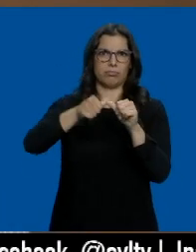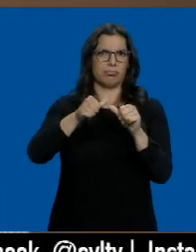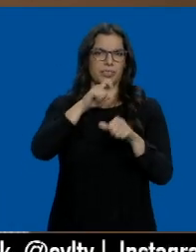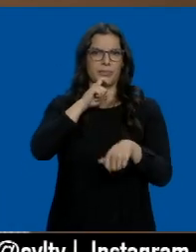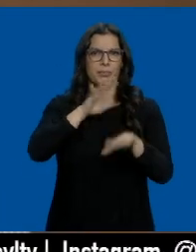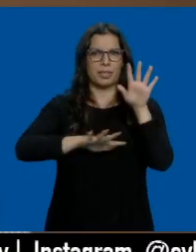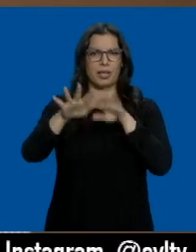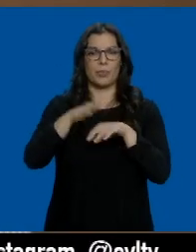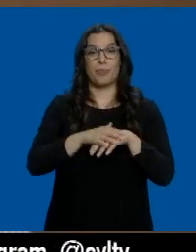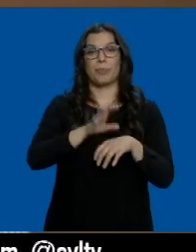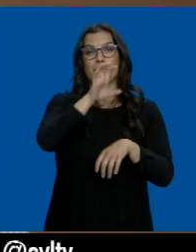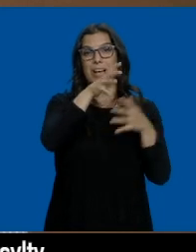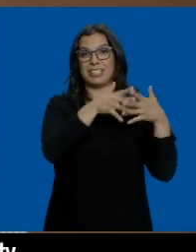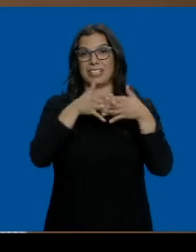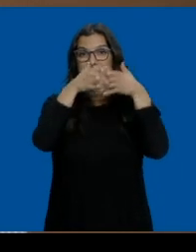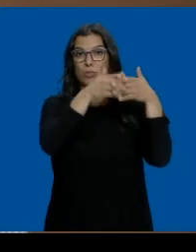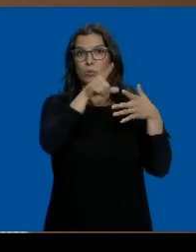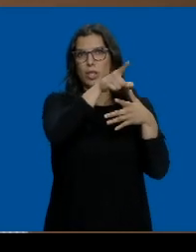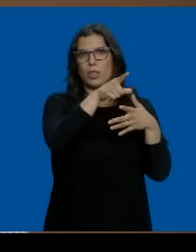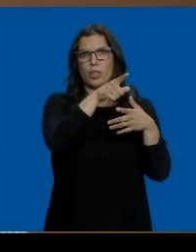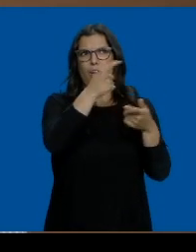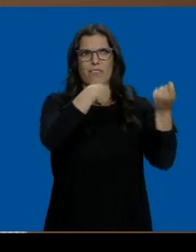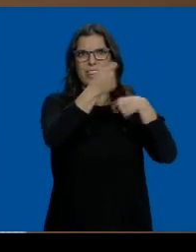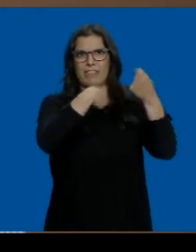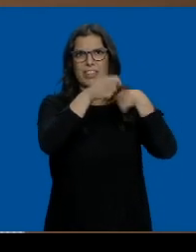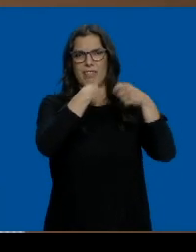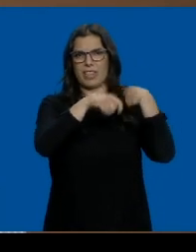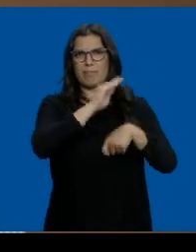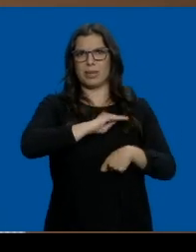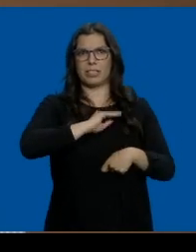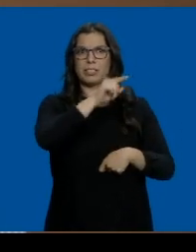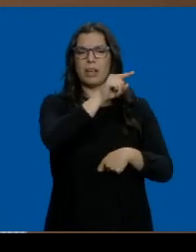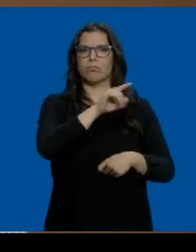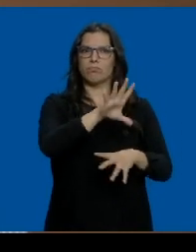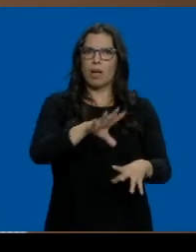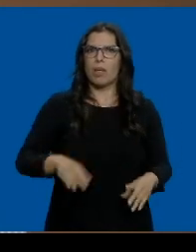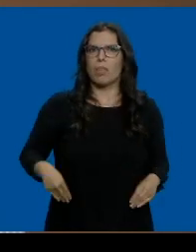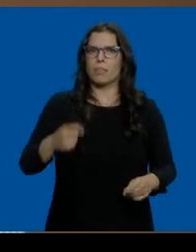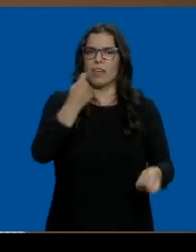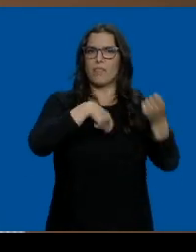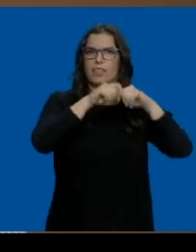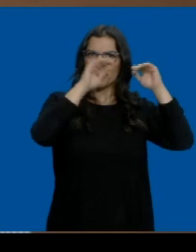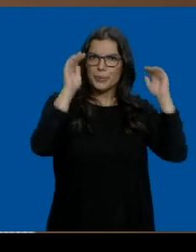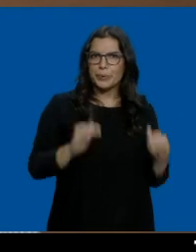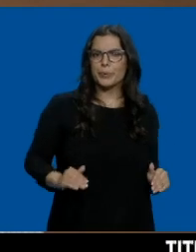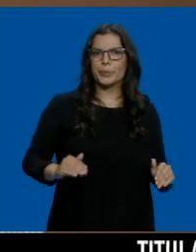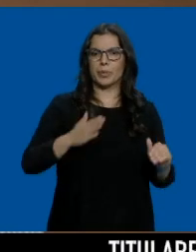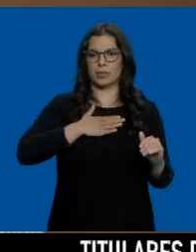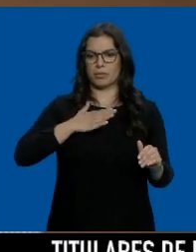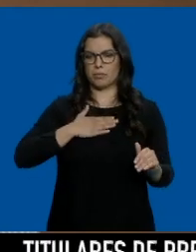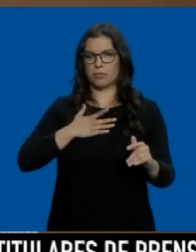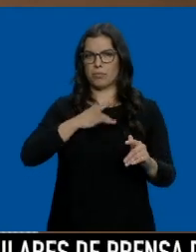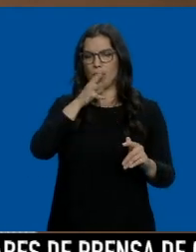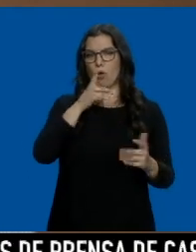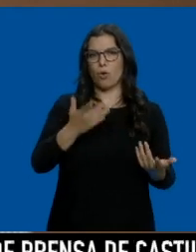Estados Unidos, que es uno de los principales países de exportación, asume un bajón importante en las ventas de los productores de nuestra región.